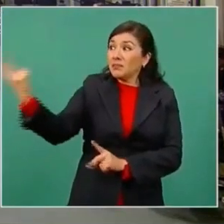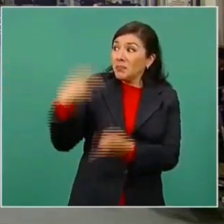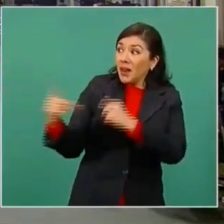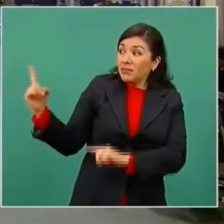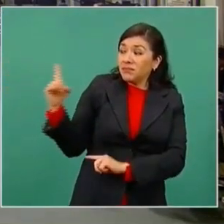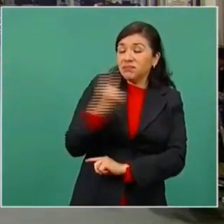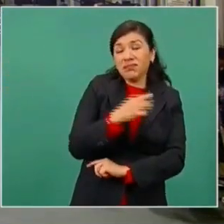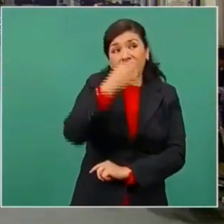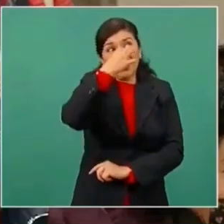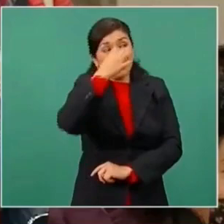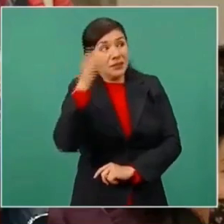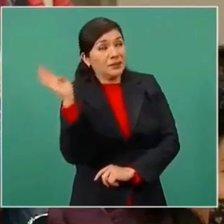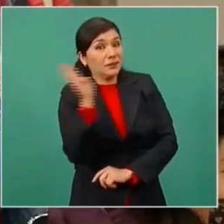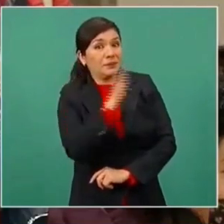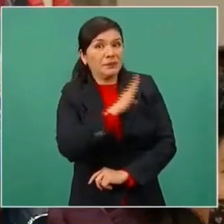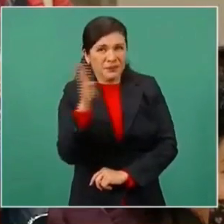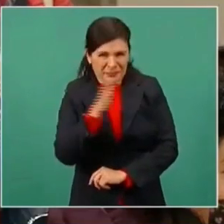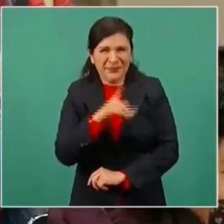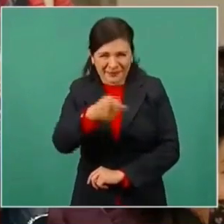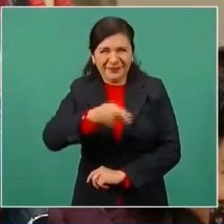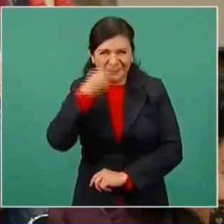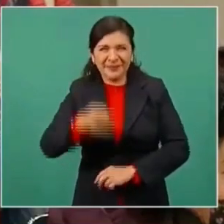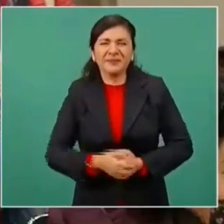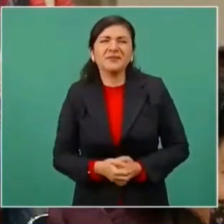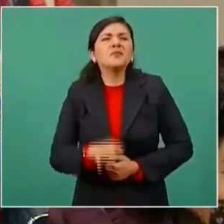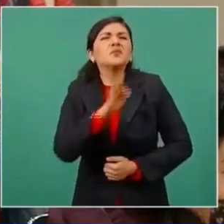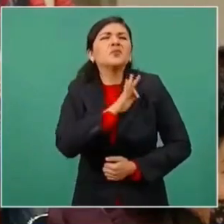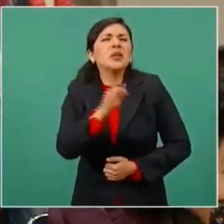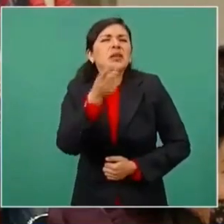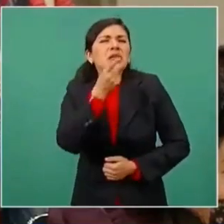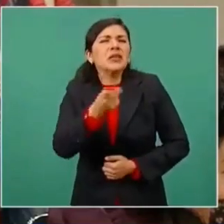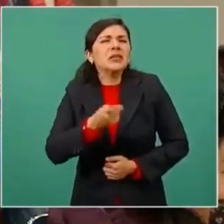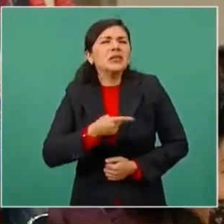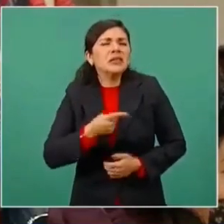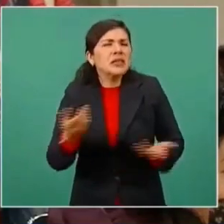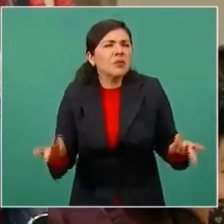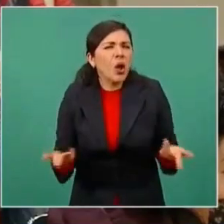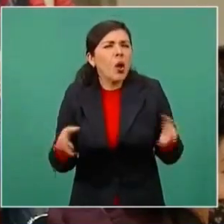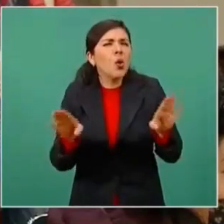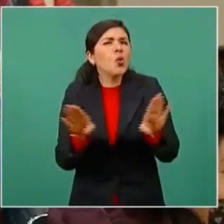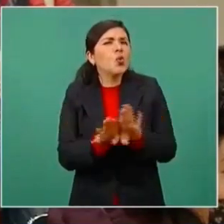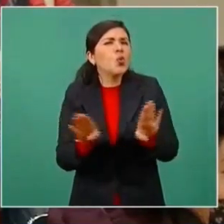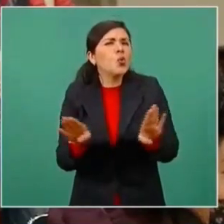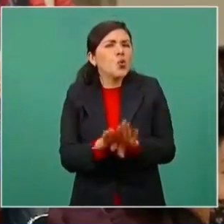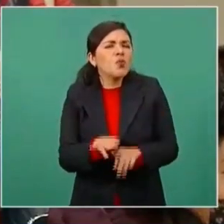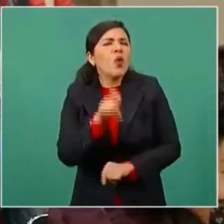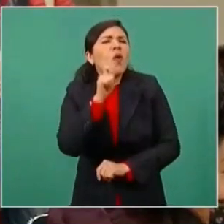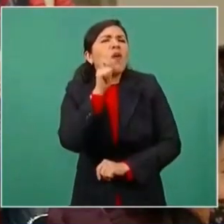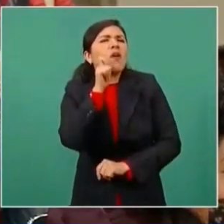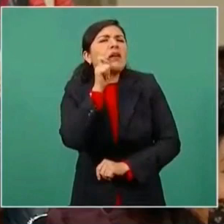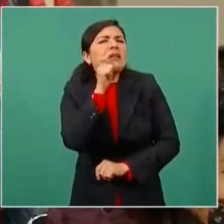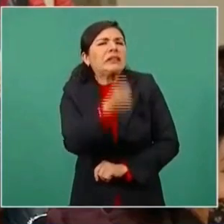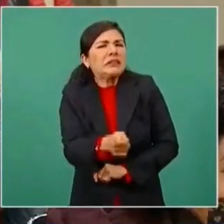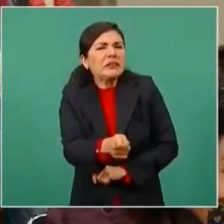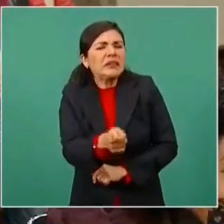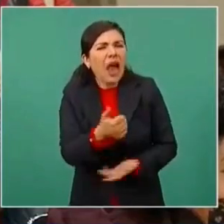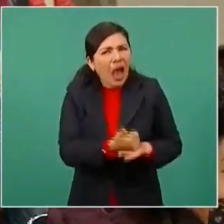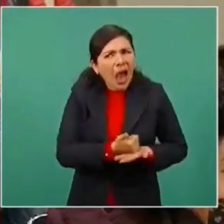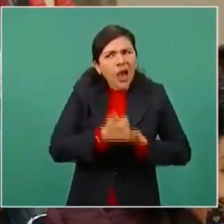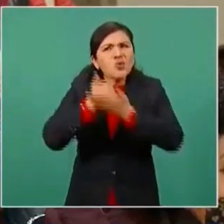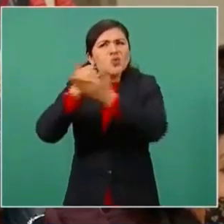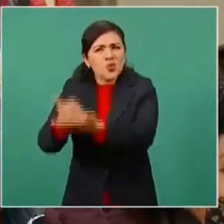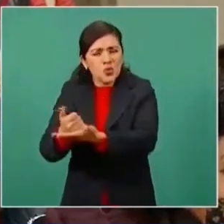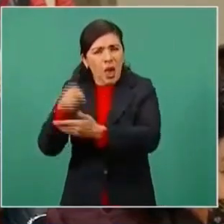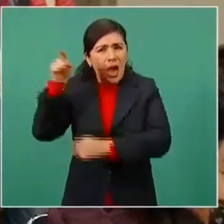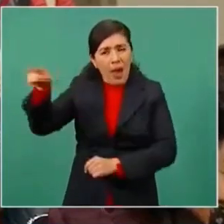lo ven pasar. Podría explicarnos de qué manera o en qué van a consistir exactamente las ayudas que va a